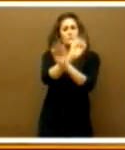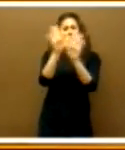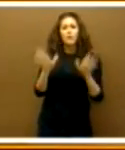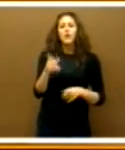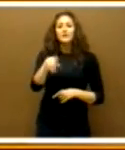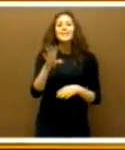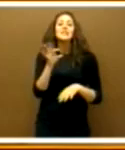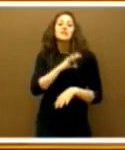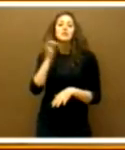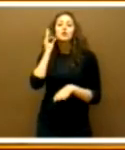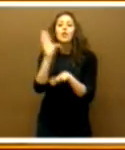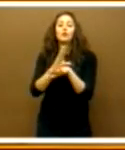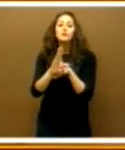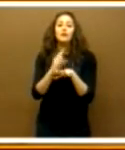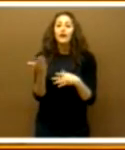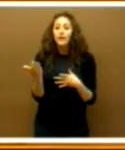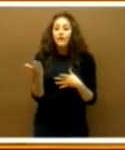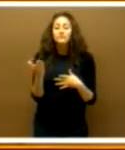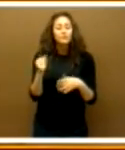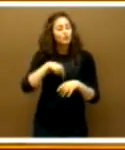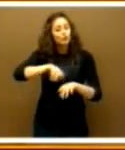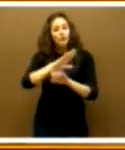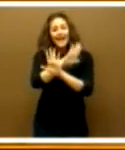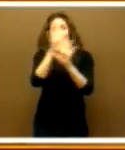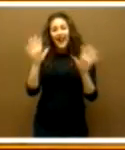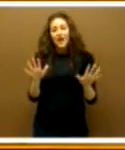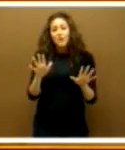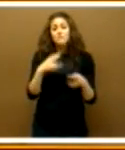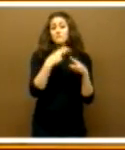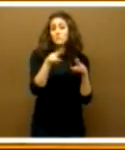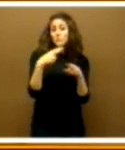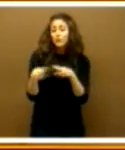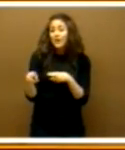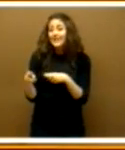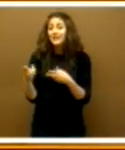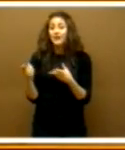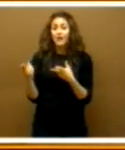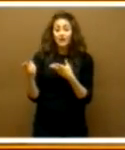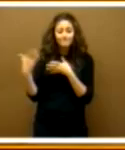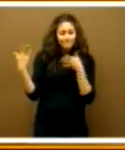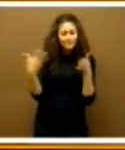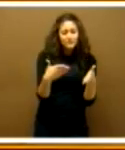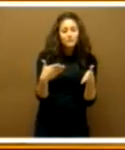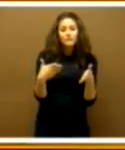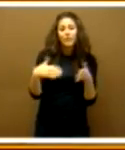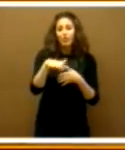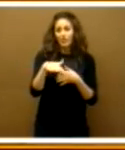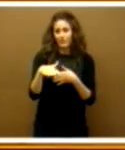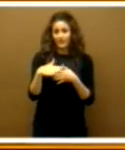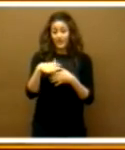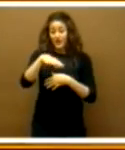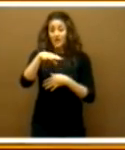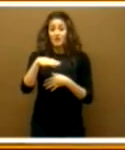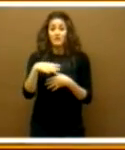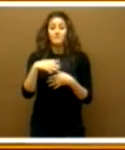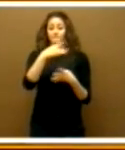también, señora consejera, hacia dónde van dirigidas las políticas y las acciones y, en este caso, la estrategia